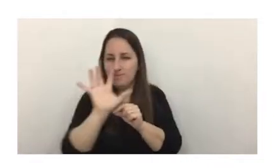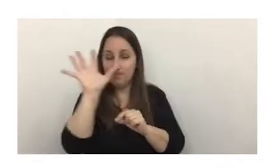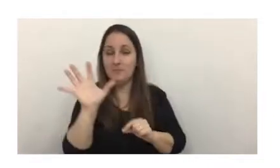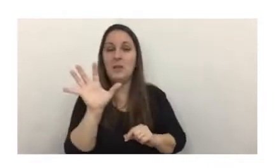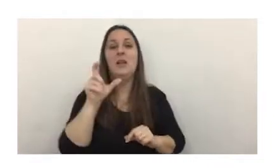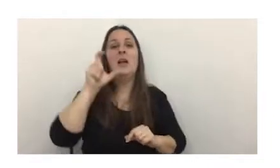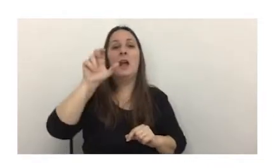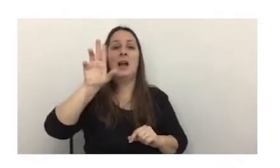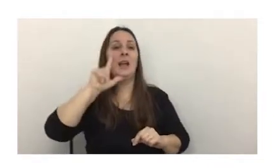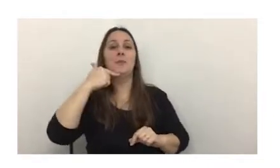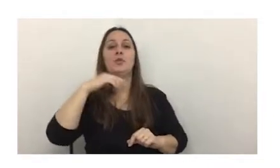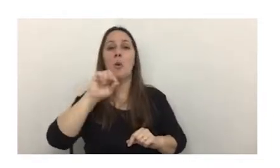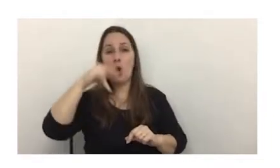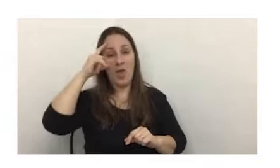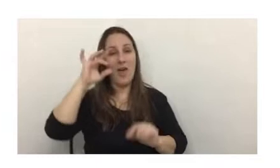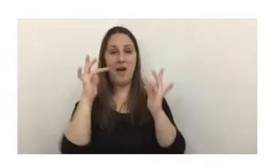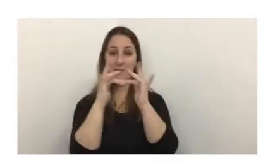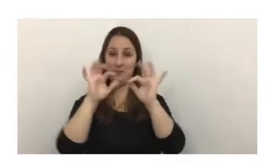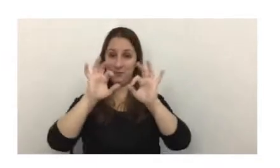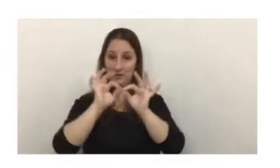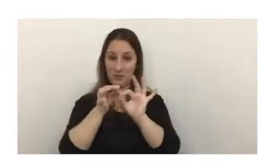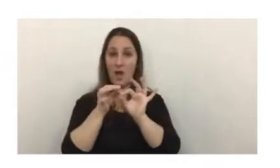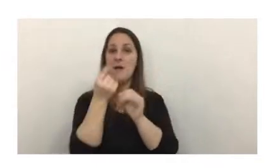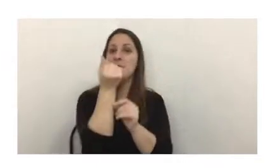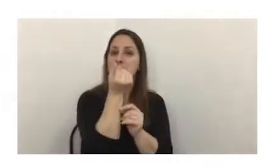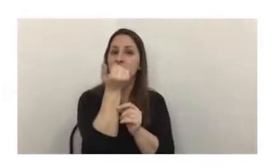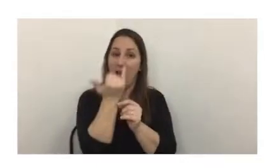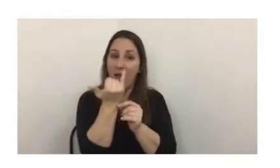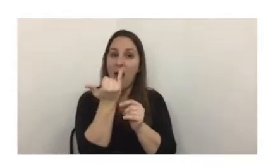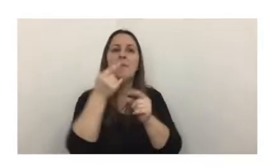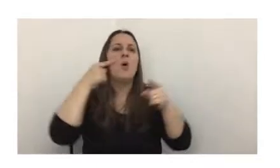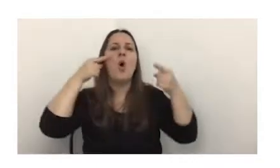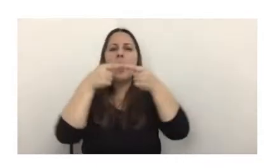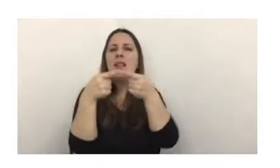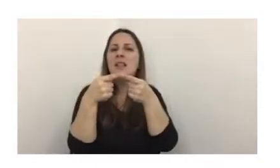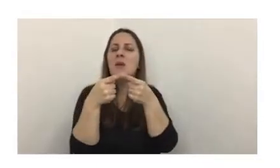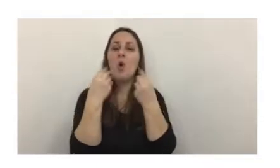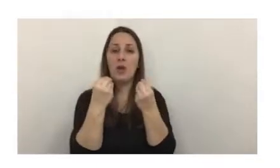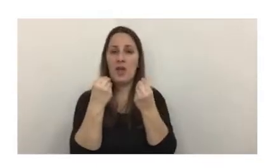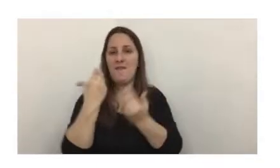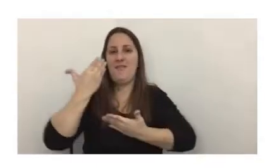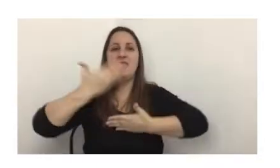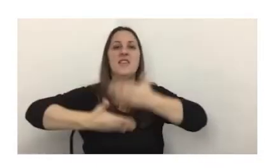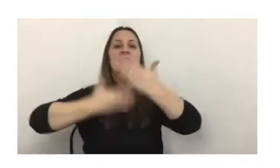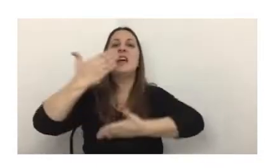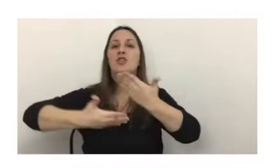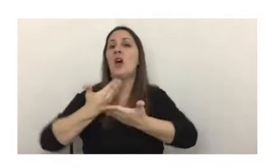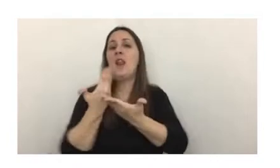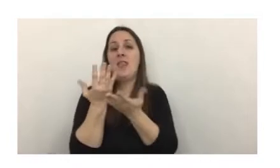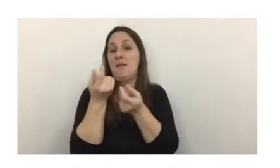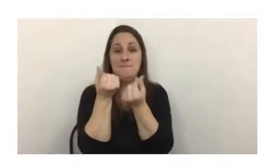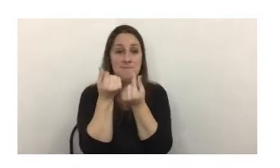criptomoneda entonces es aquel criptoactivo que tiene como finalidad desarrollar las funciones de la moneda